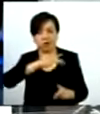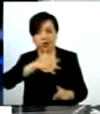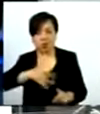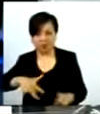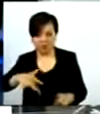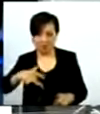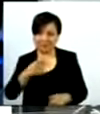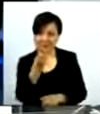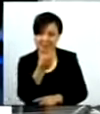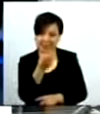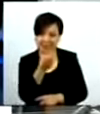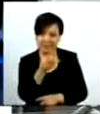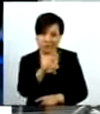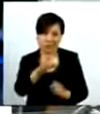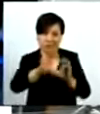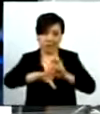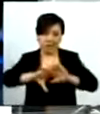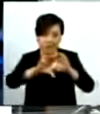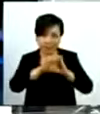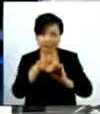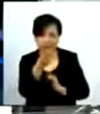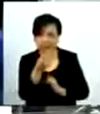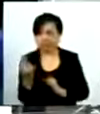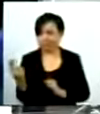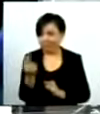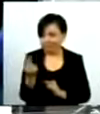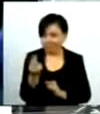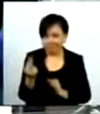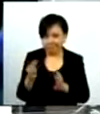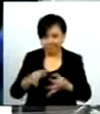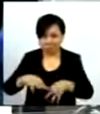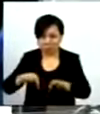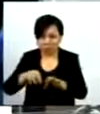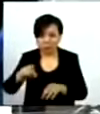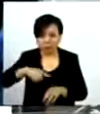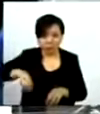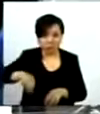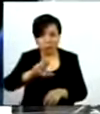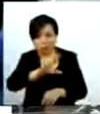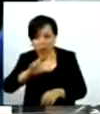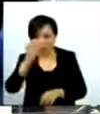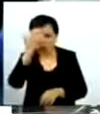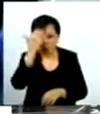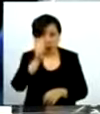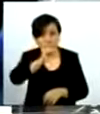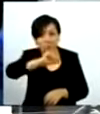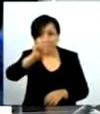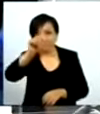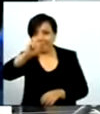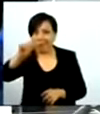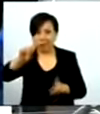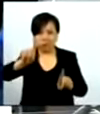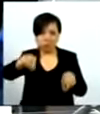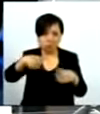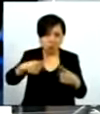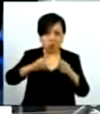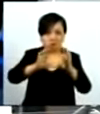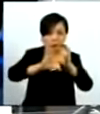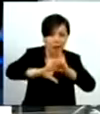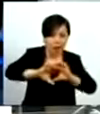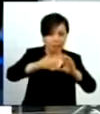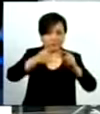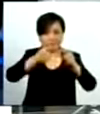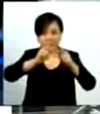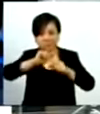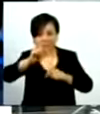Hay que reconocer a nuestros grandes intérpretes de la música. Hoy